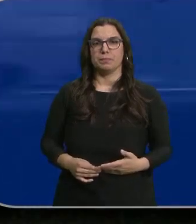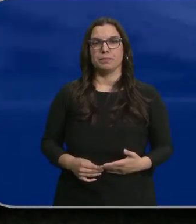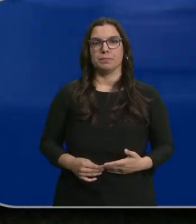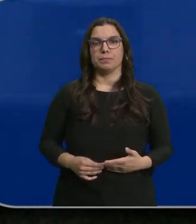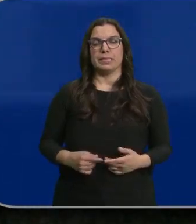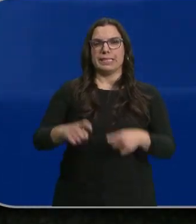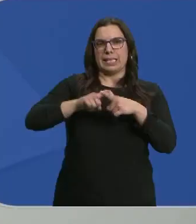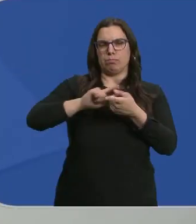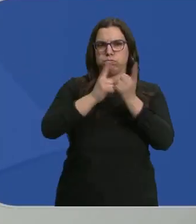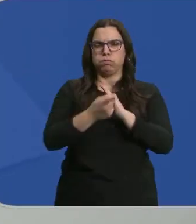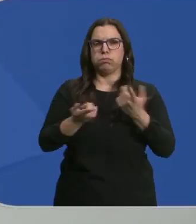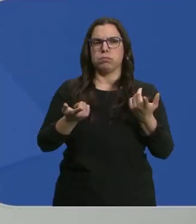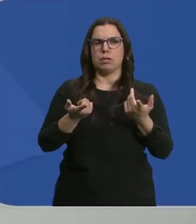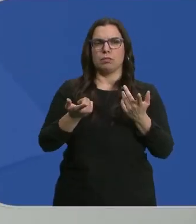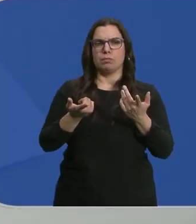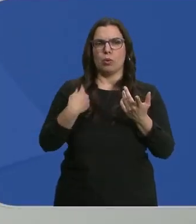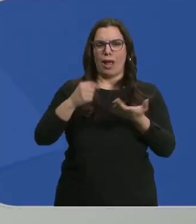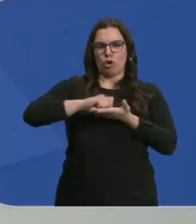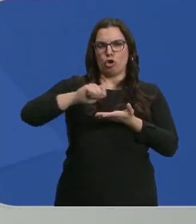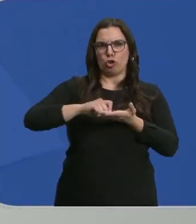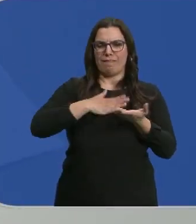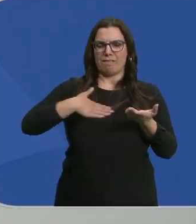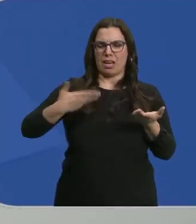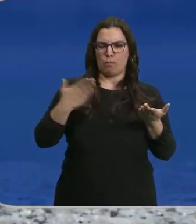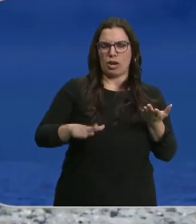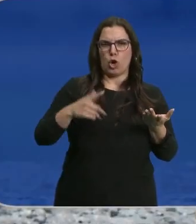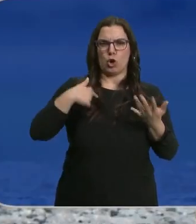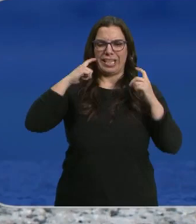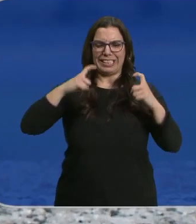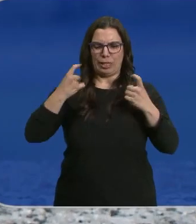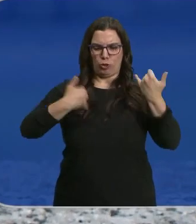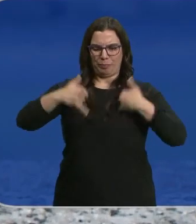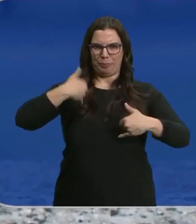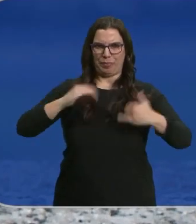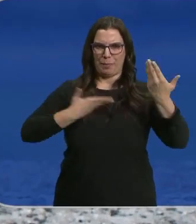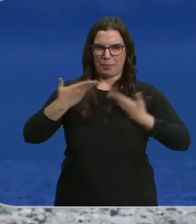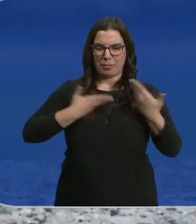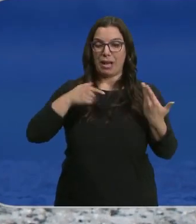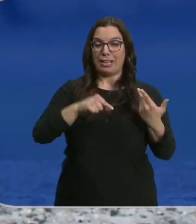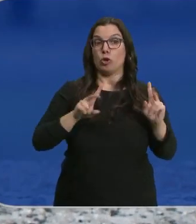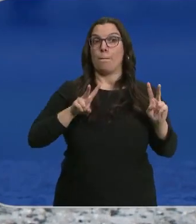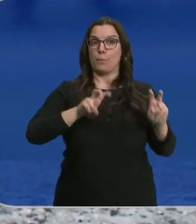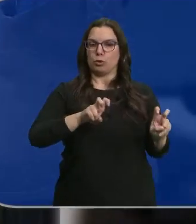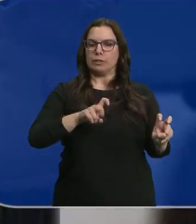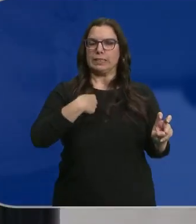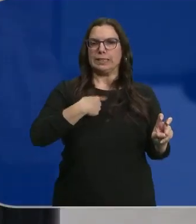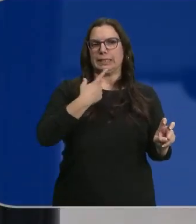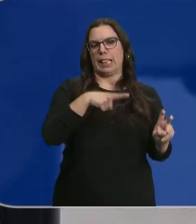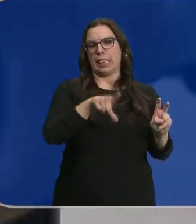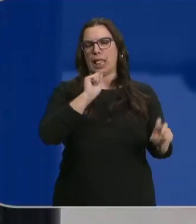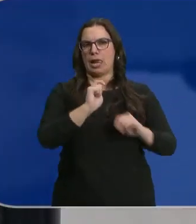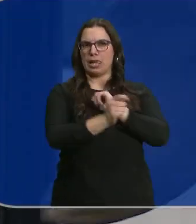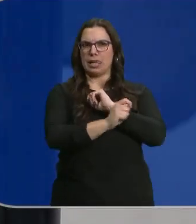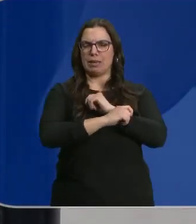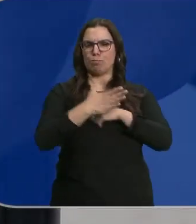Cambios en el carácter, notas con mensajes suicidas o intentos autolíticos. Son algunos de los indicios que nos advierten de que